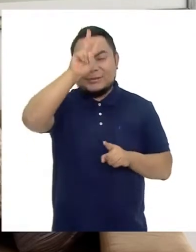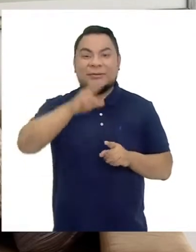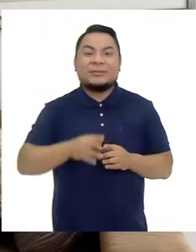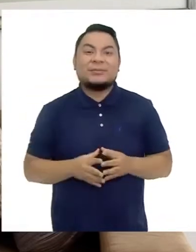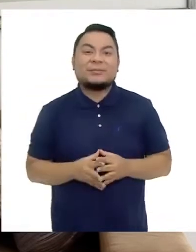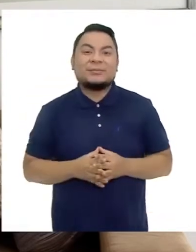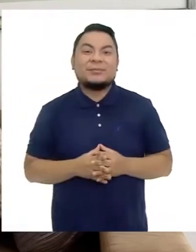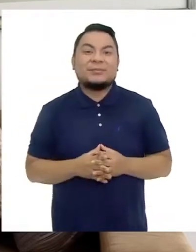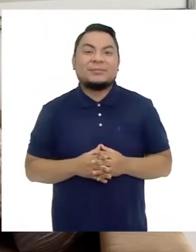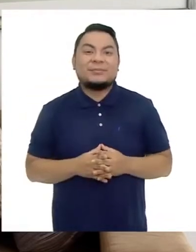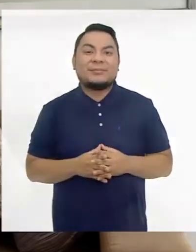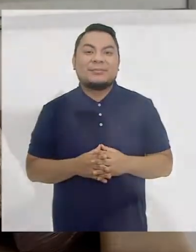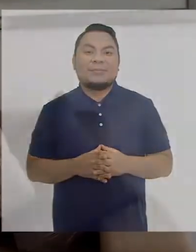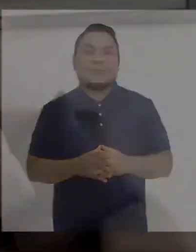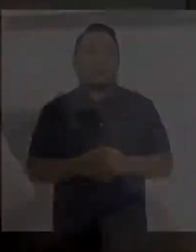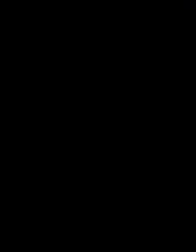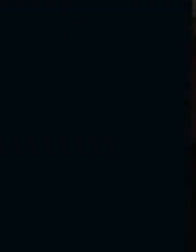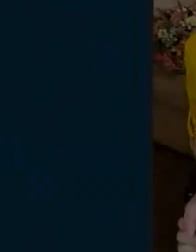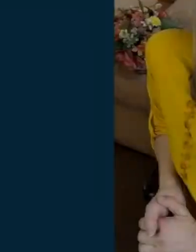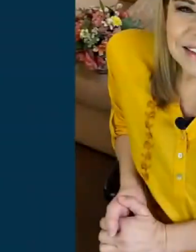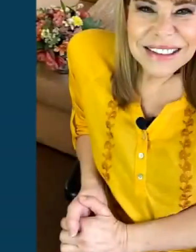Por TV Perú